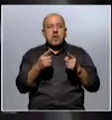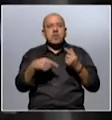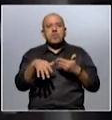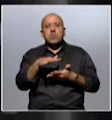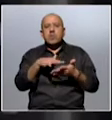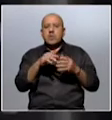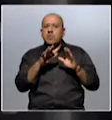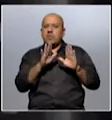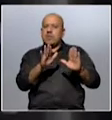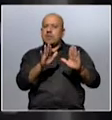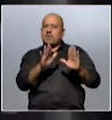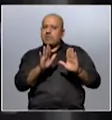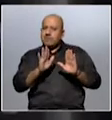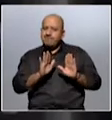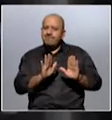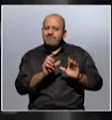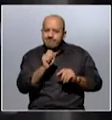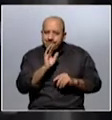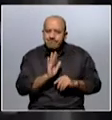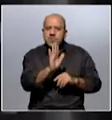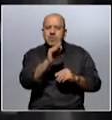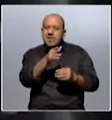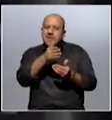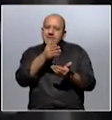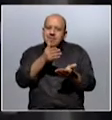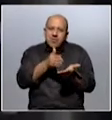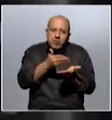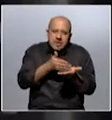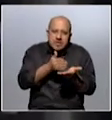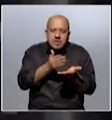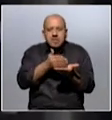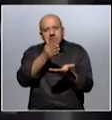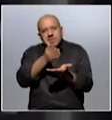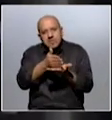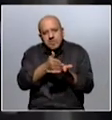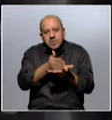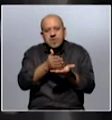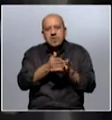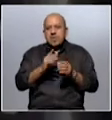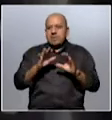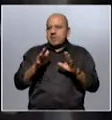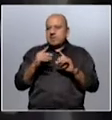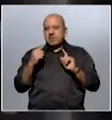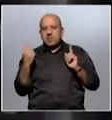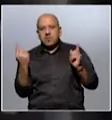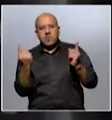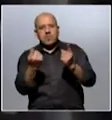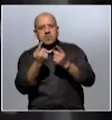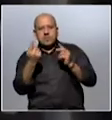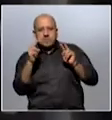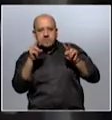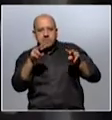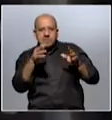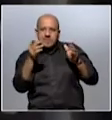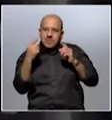muy cosificado, en un lugar de asistencia, en un lugar donde el mensaje parecería que todos los